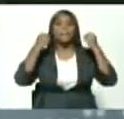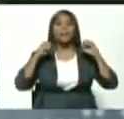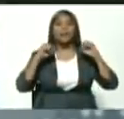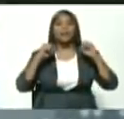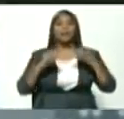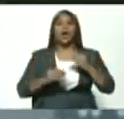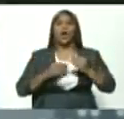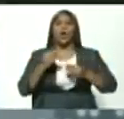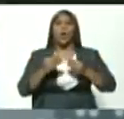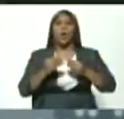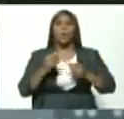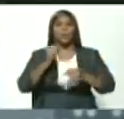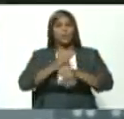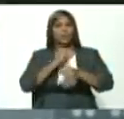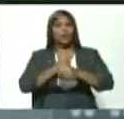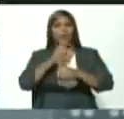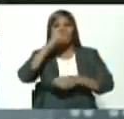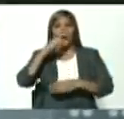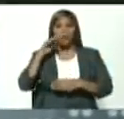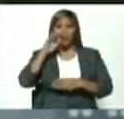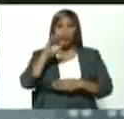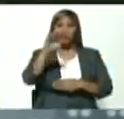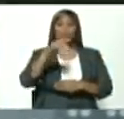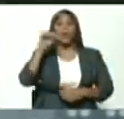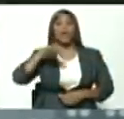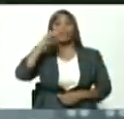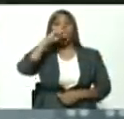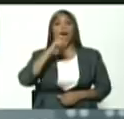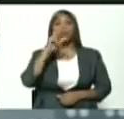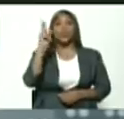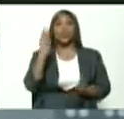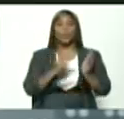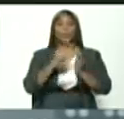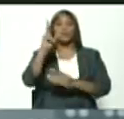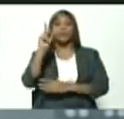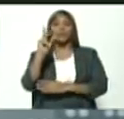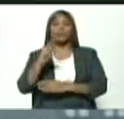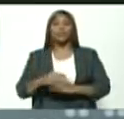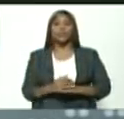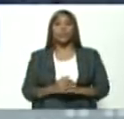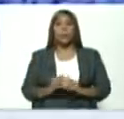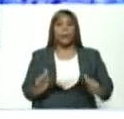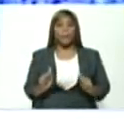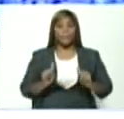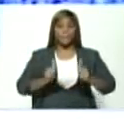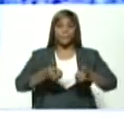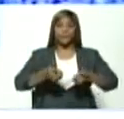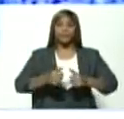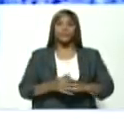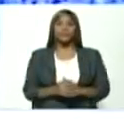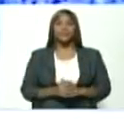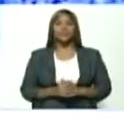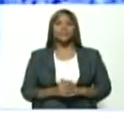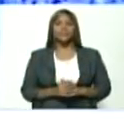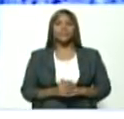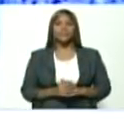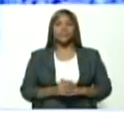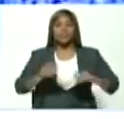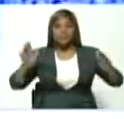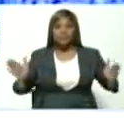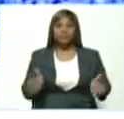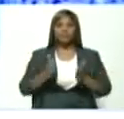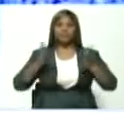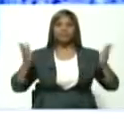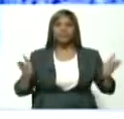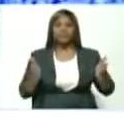En este año 2021, precisamente a partir del impulso del